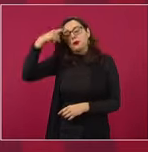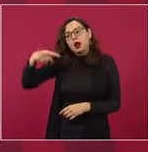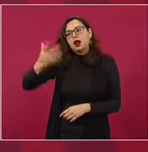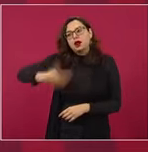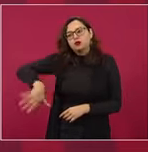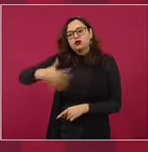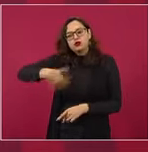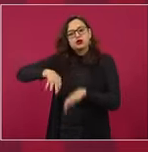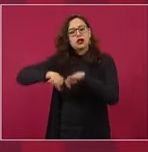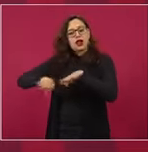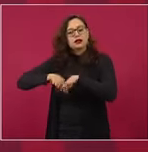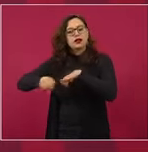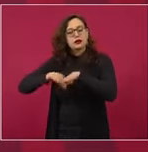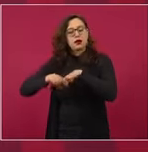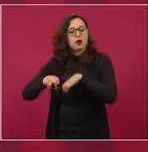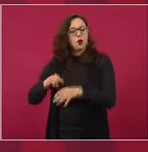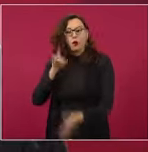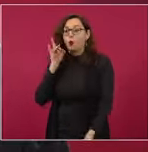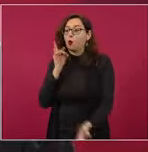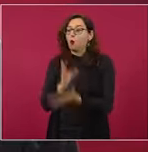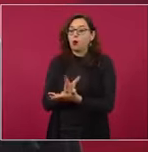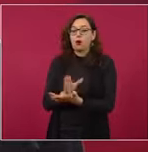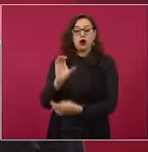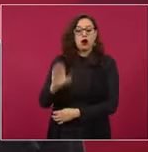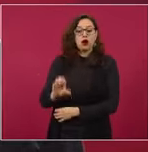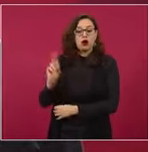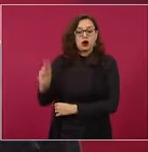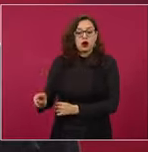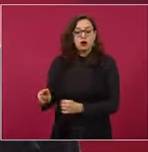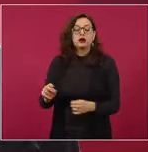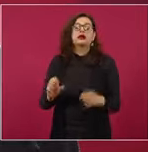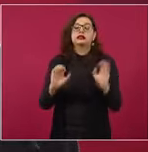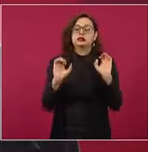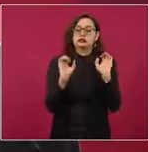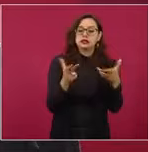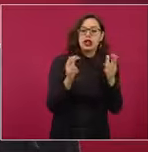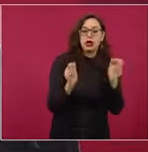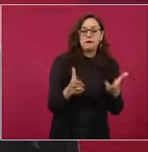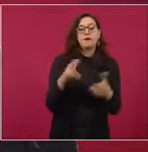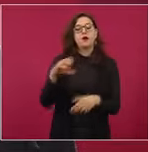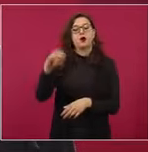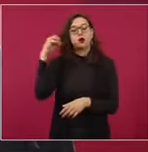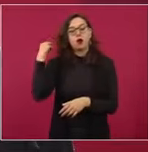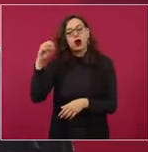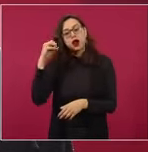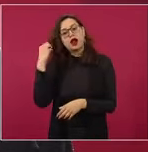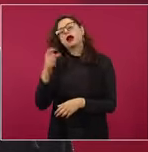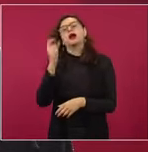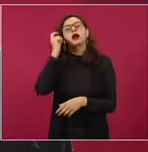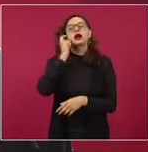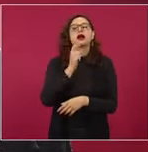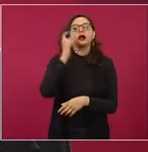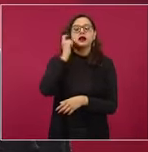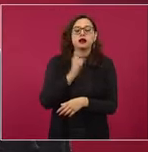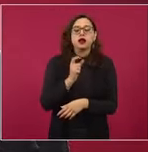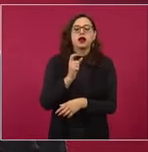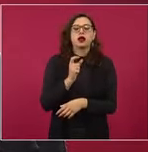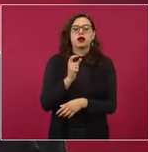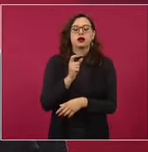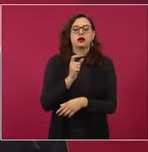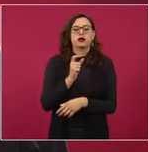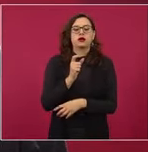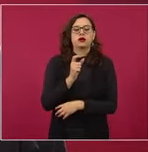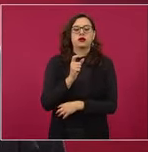de Chiapas, de Oaxaca, de Guerrero, de